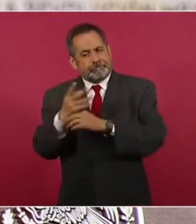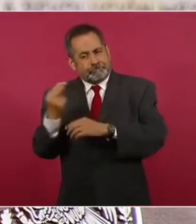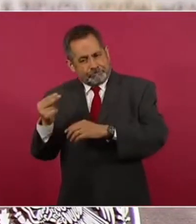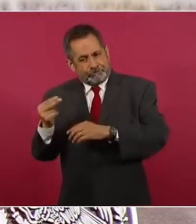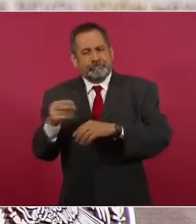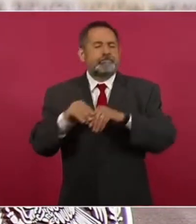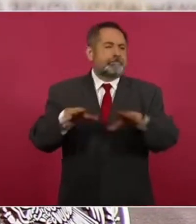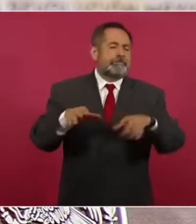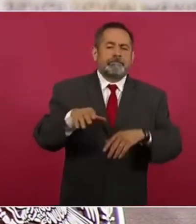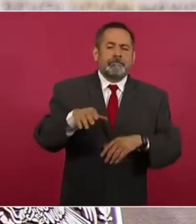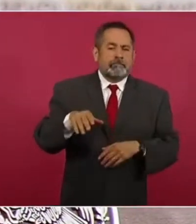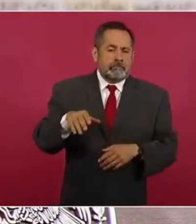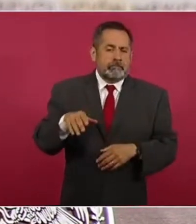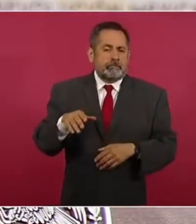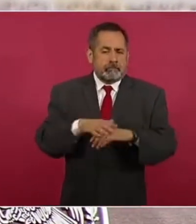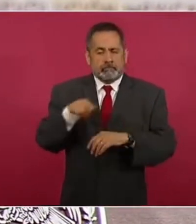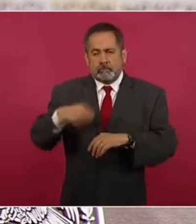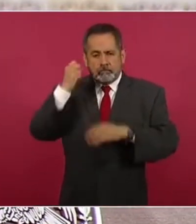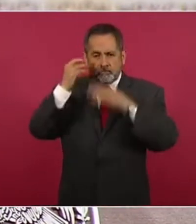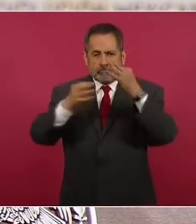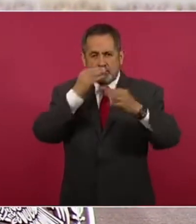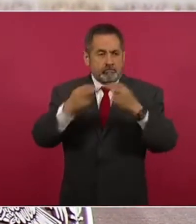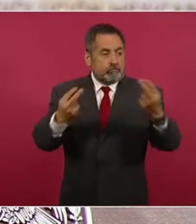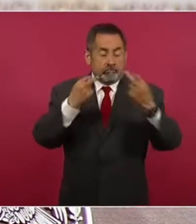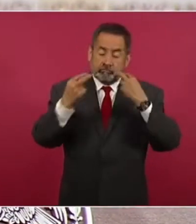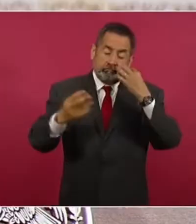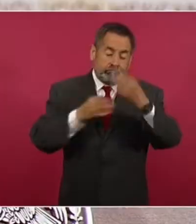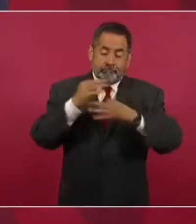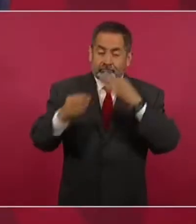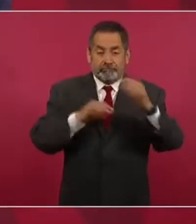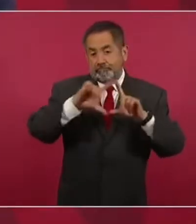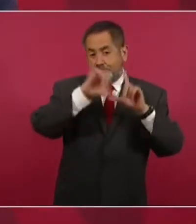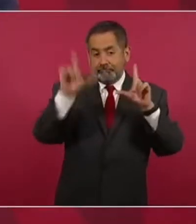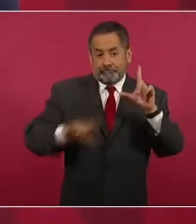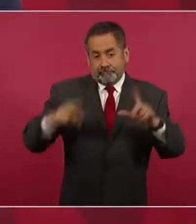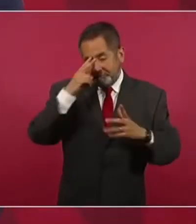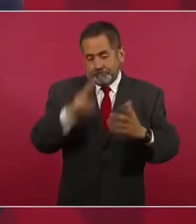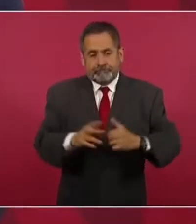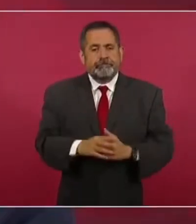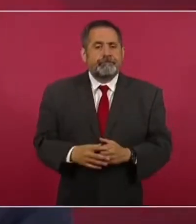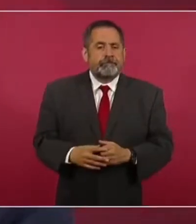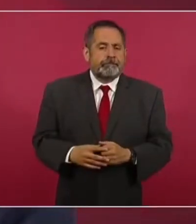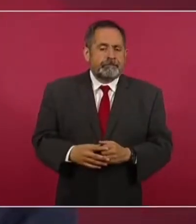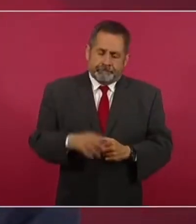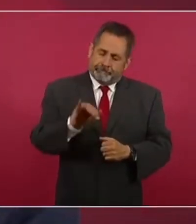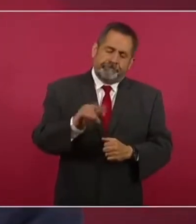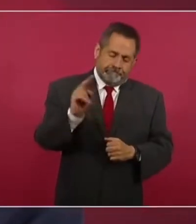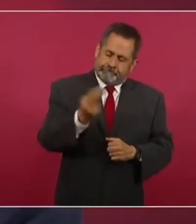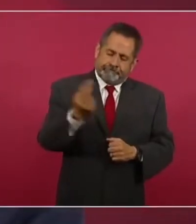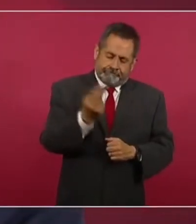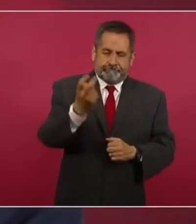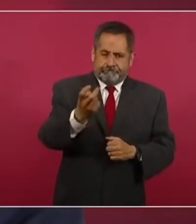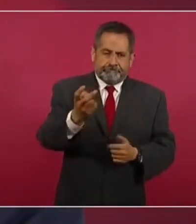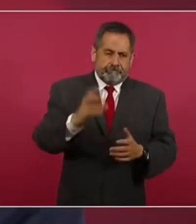porque esta conferencia la ven en todo el país. Pero sí, estamos en eso.